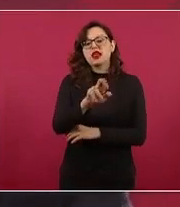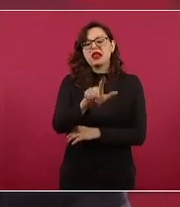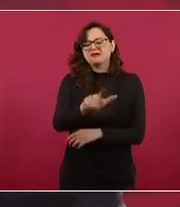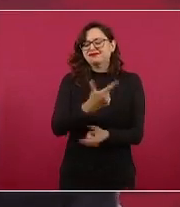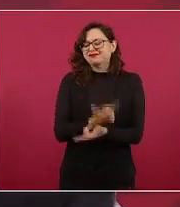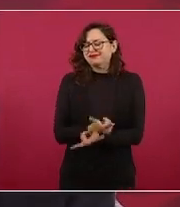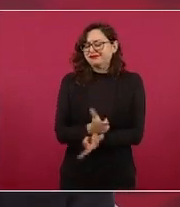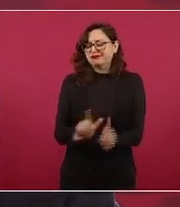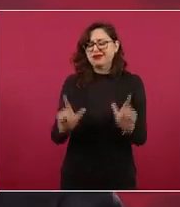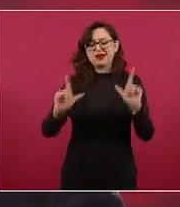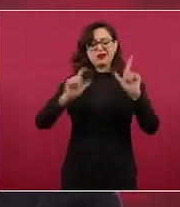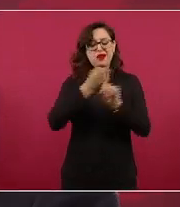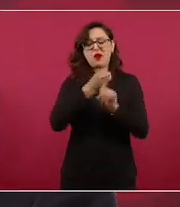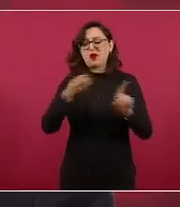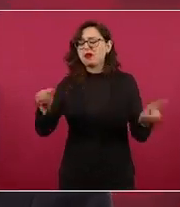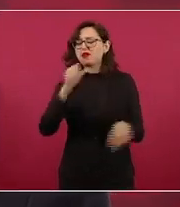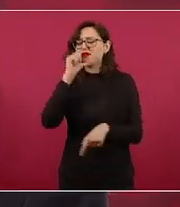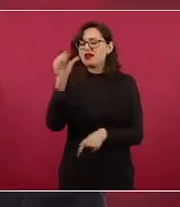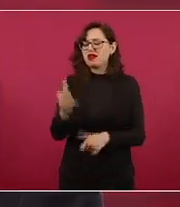por el desorden